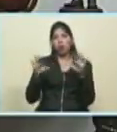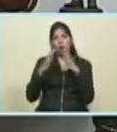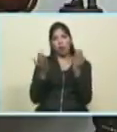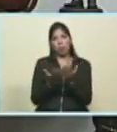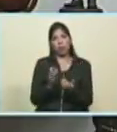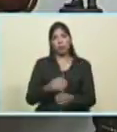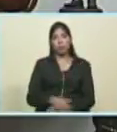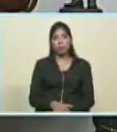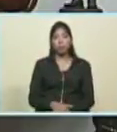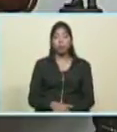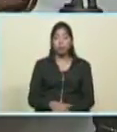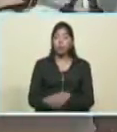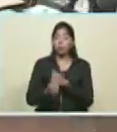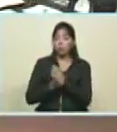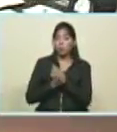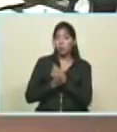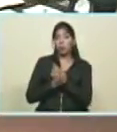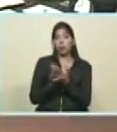solidaridad el amor